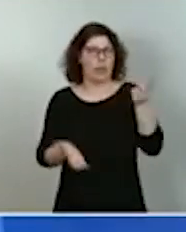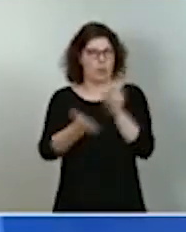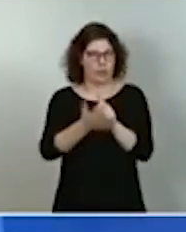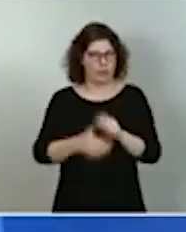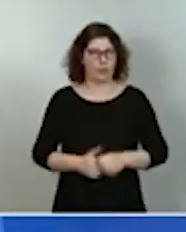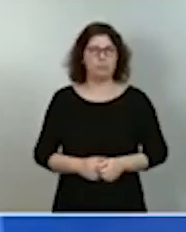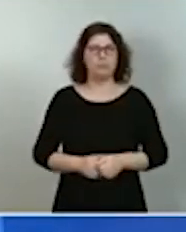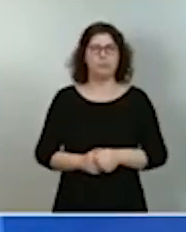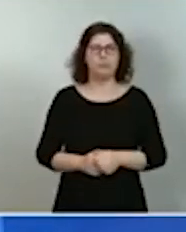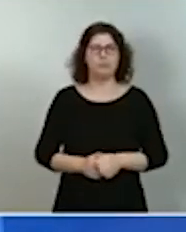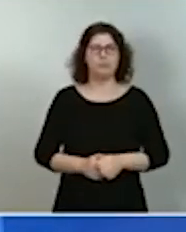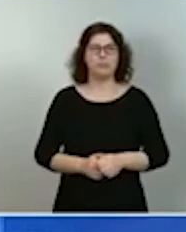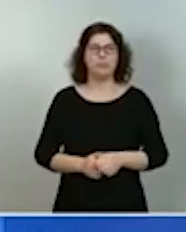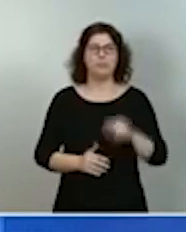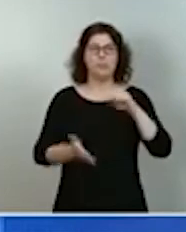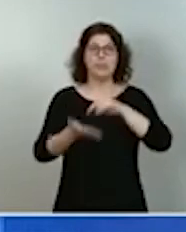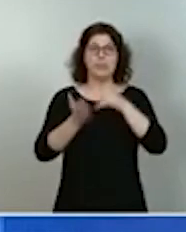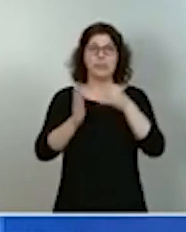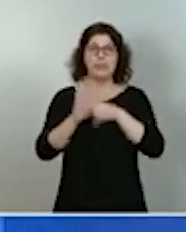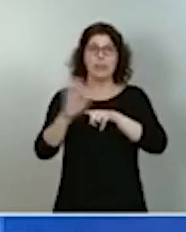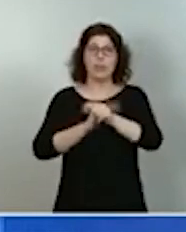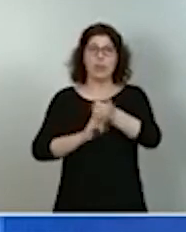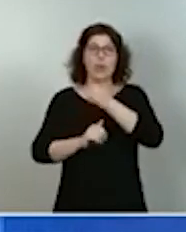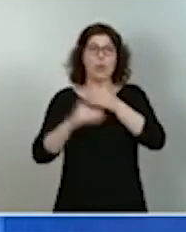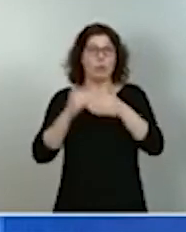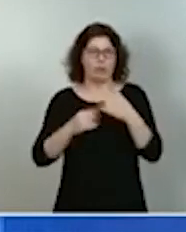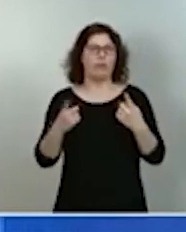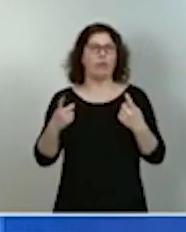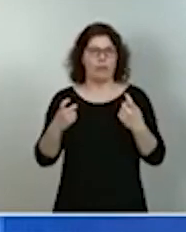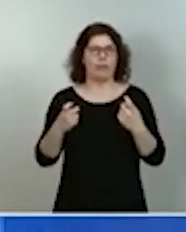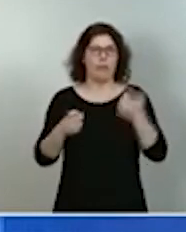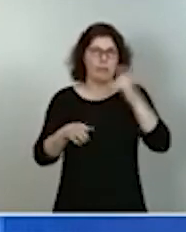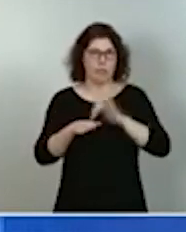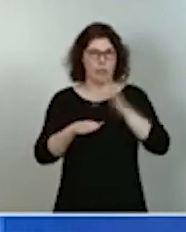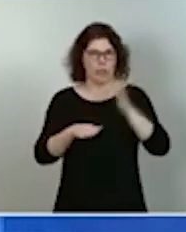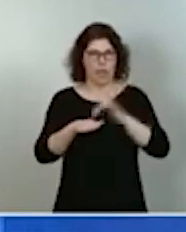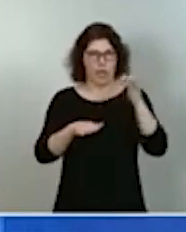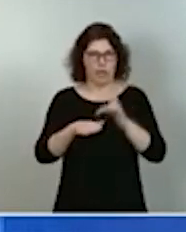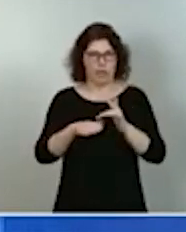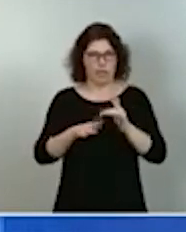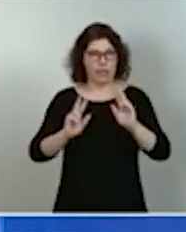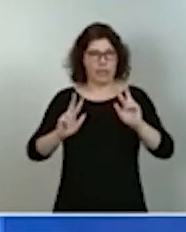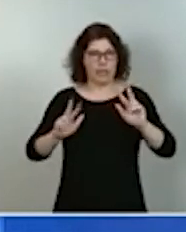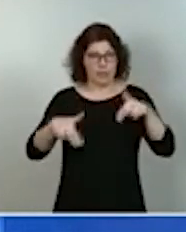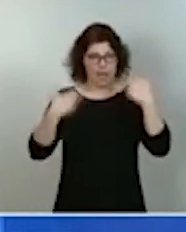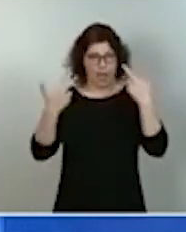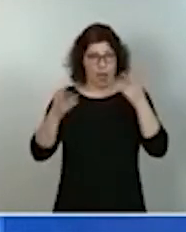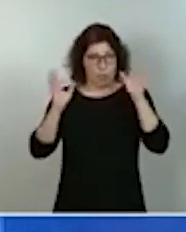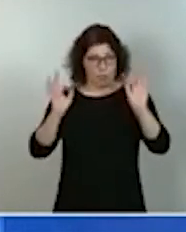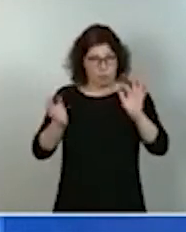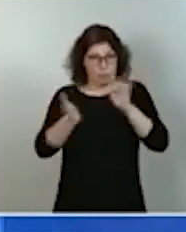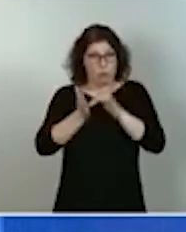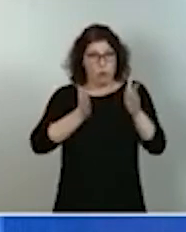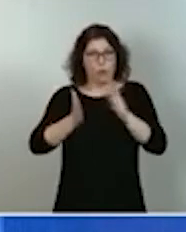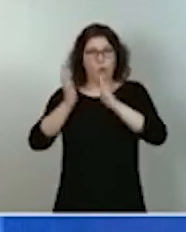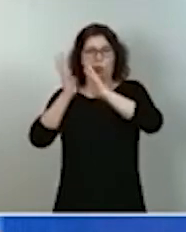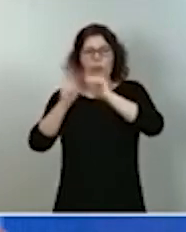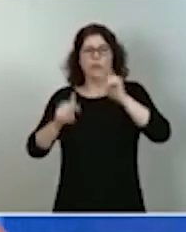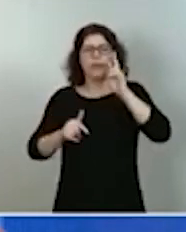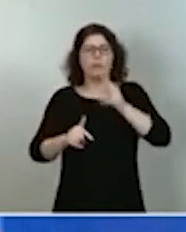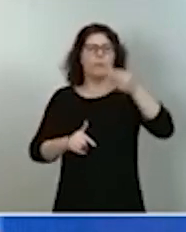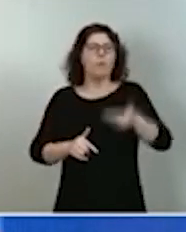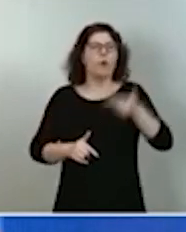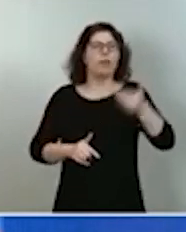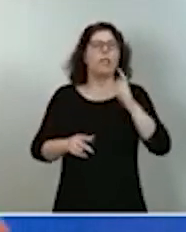un sistema de gestión hídrica moderno, digitalizado, que nos permita contar en tiempo real con toda la información relevante sobre los usos del agua y